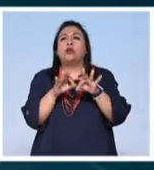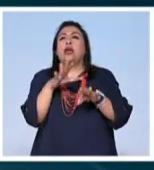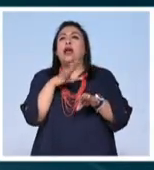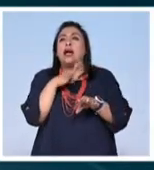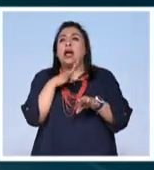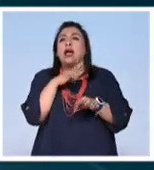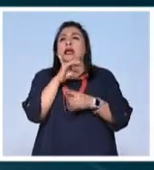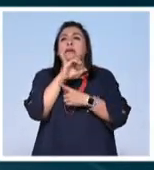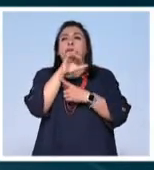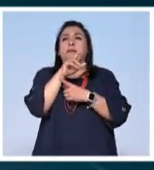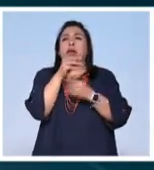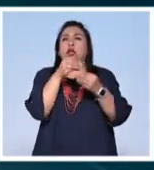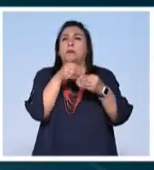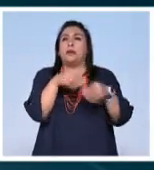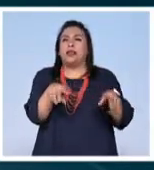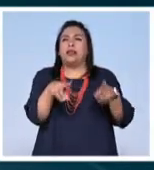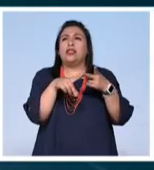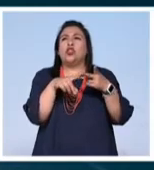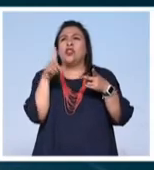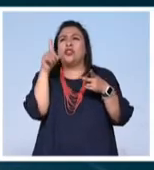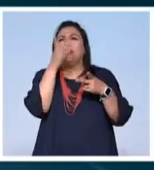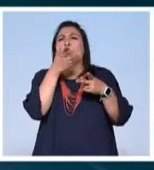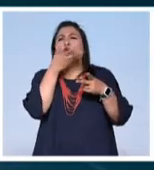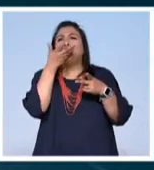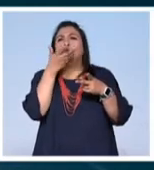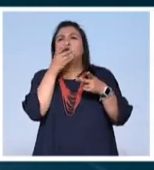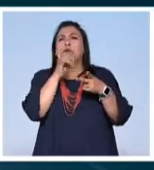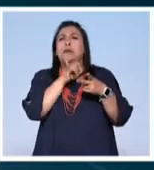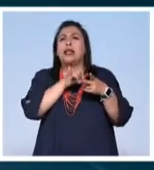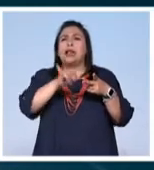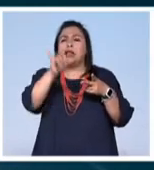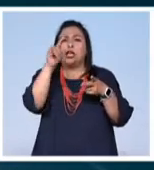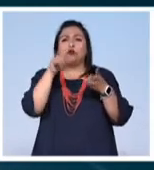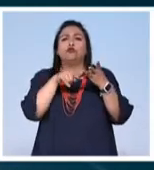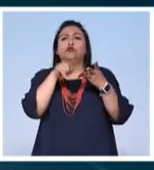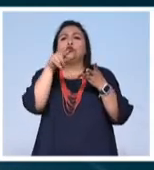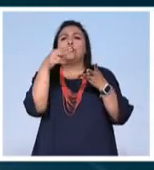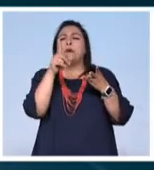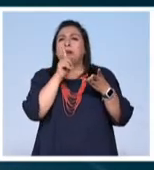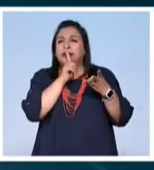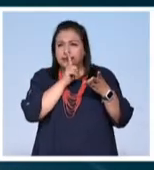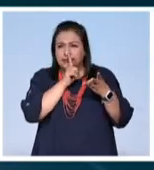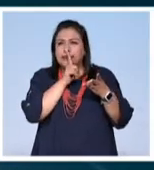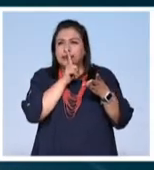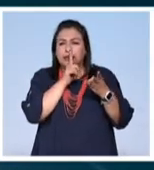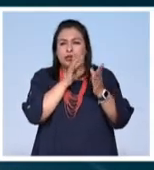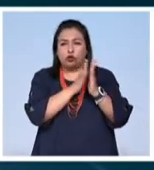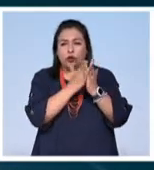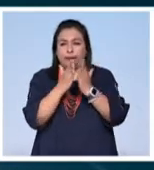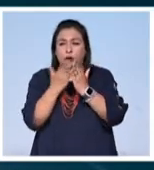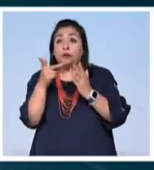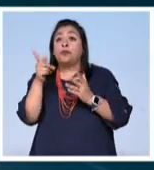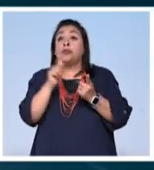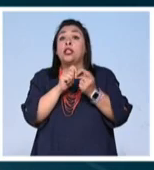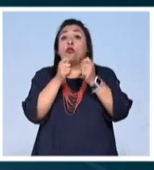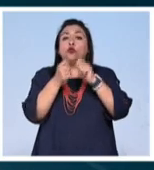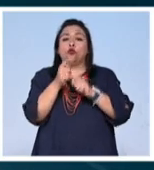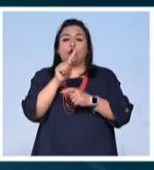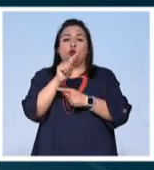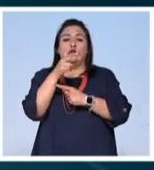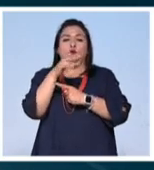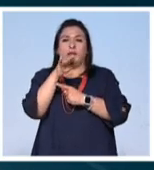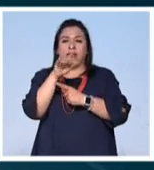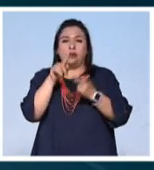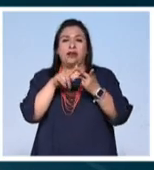El imperio perdido La difícil costumbre de estar lejos y Tu nombre en silencio fue traductor de Thomas Mann